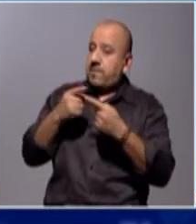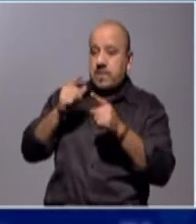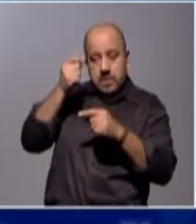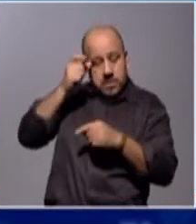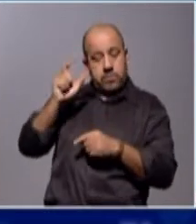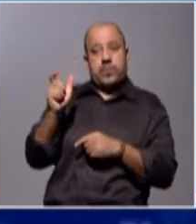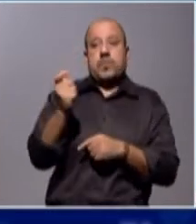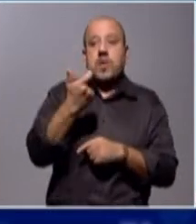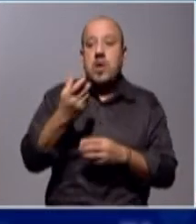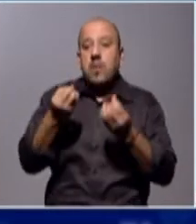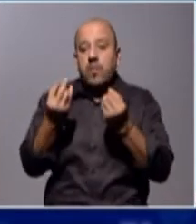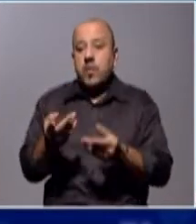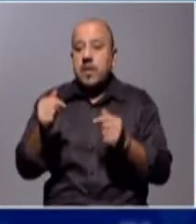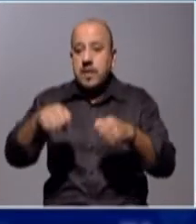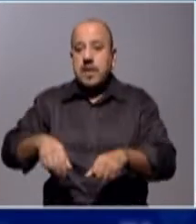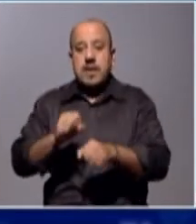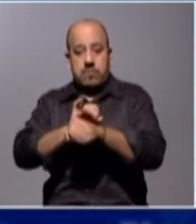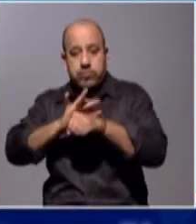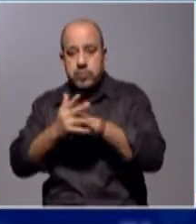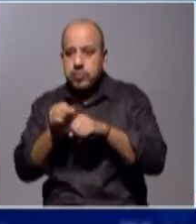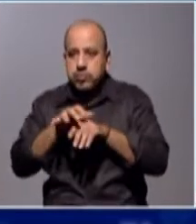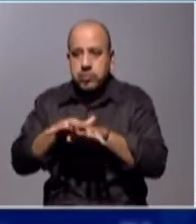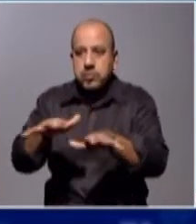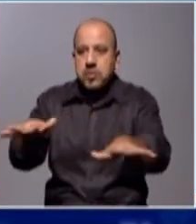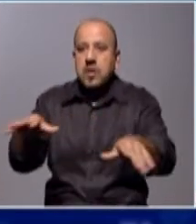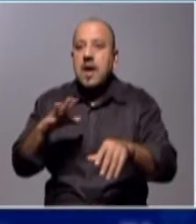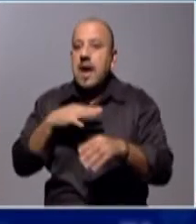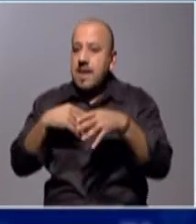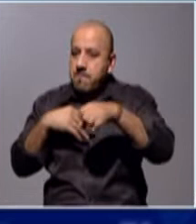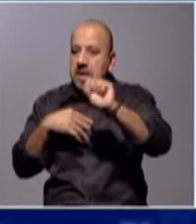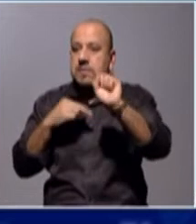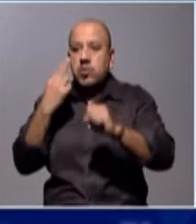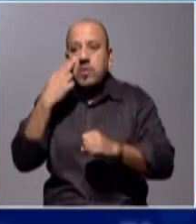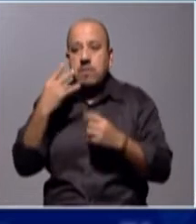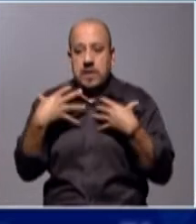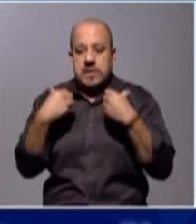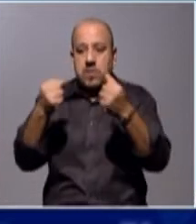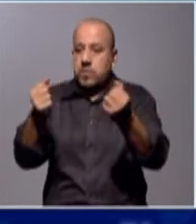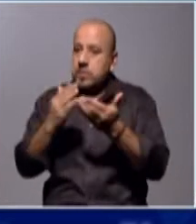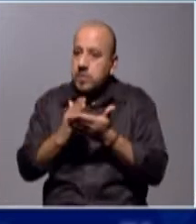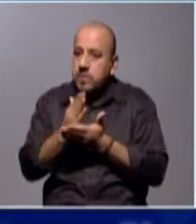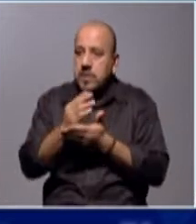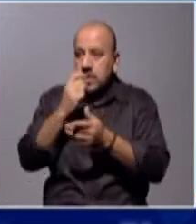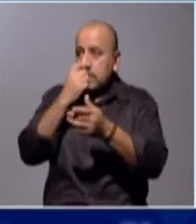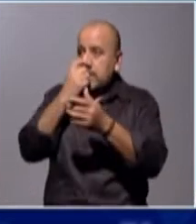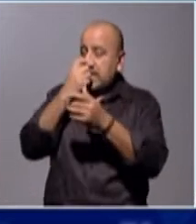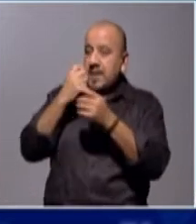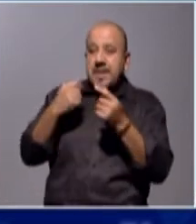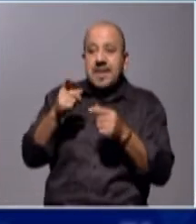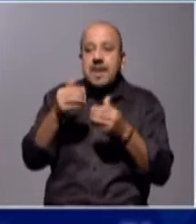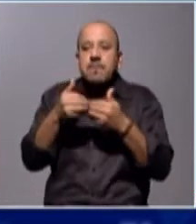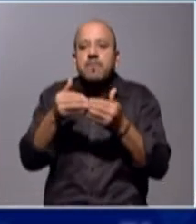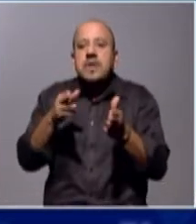las pandemias se están produciendo cada vez más seguido y generalmente salen de donde existe hacinamiento